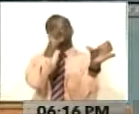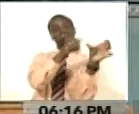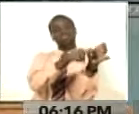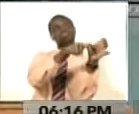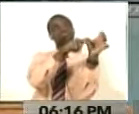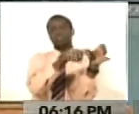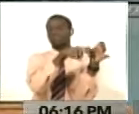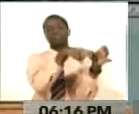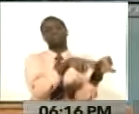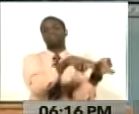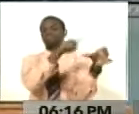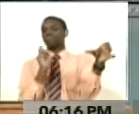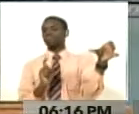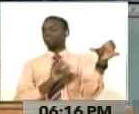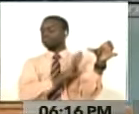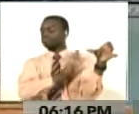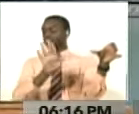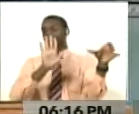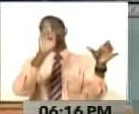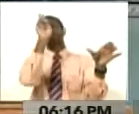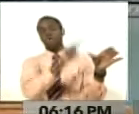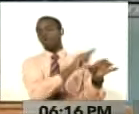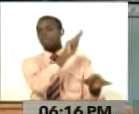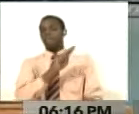de esta organización regional.